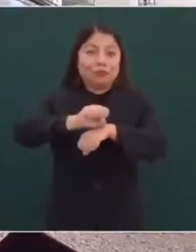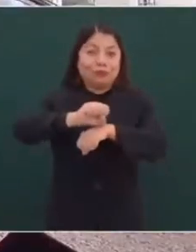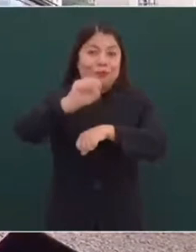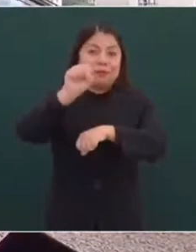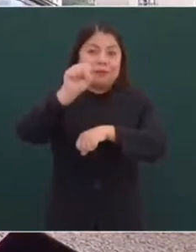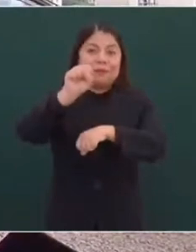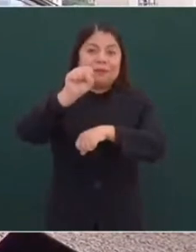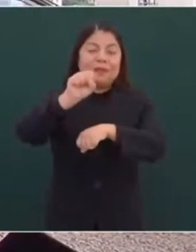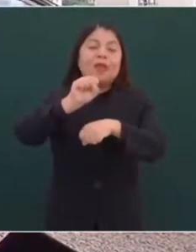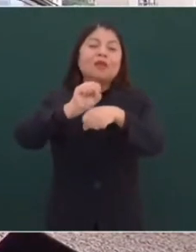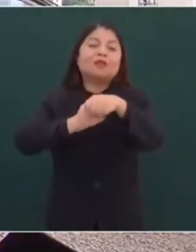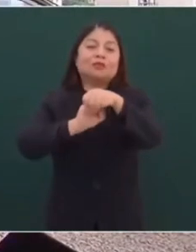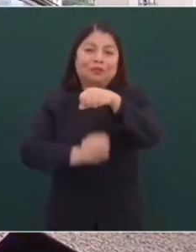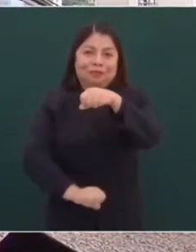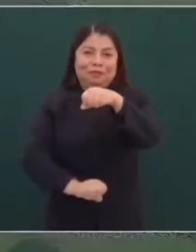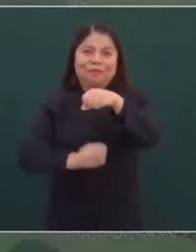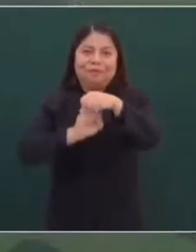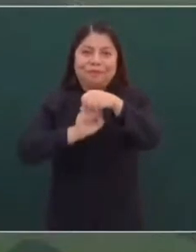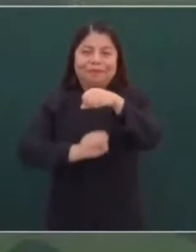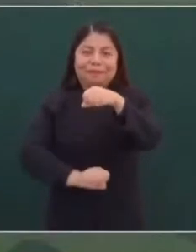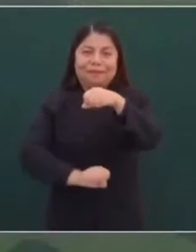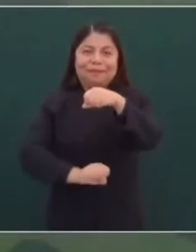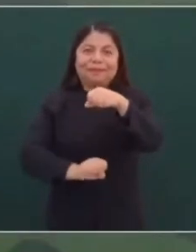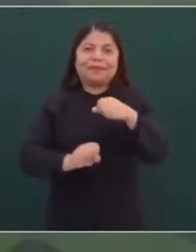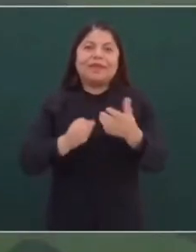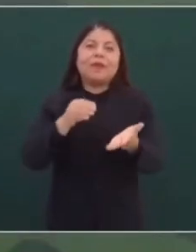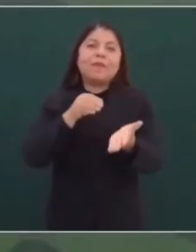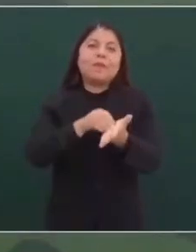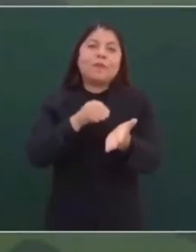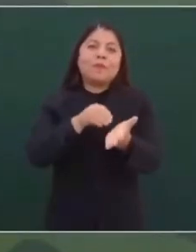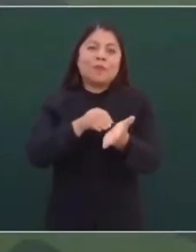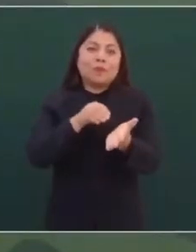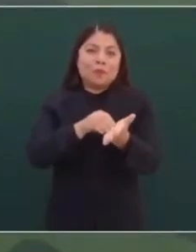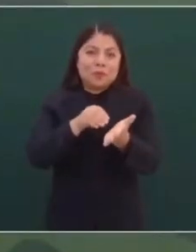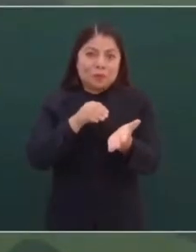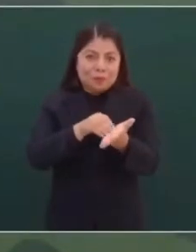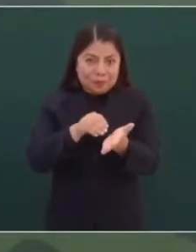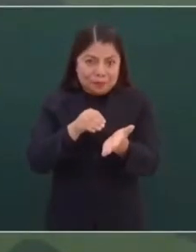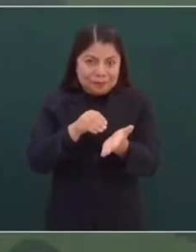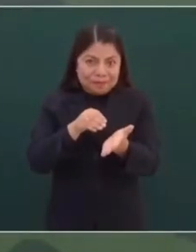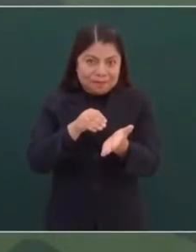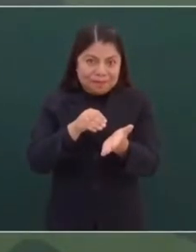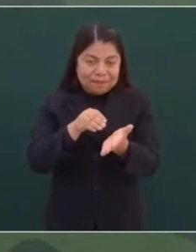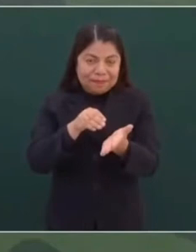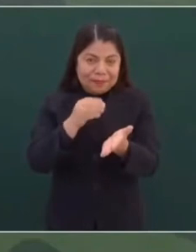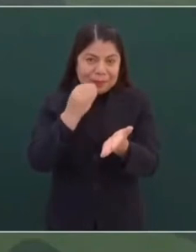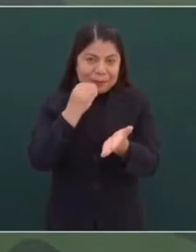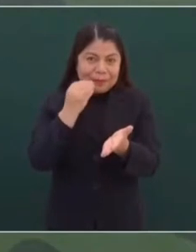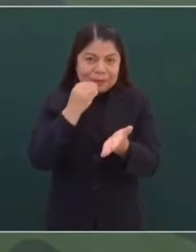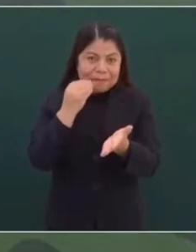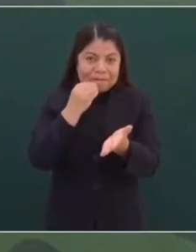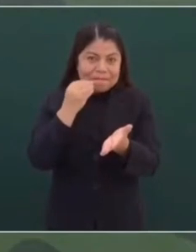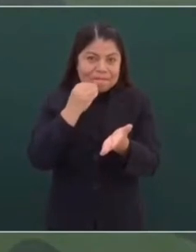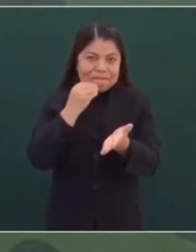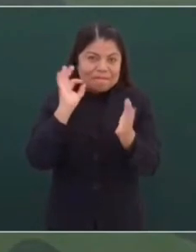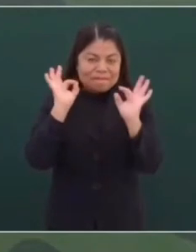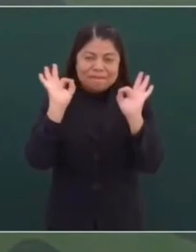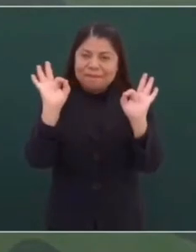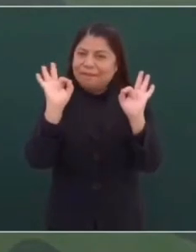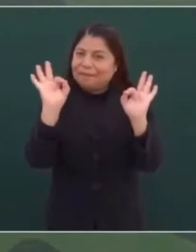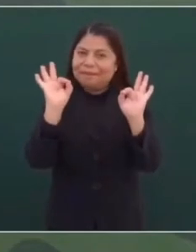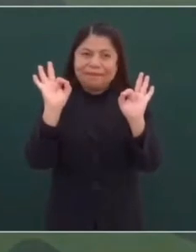la cochinita, es de primera en todos lados,